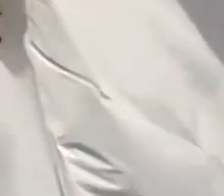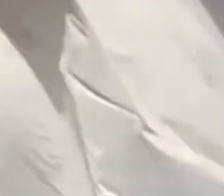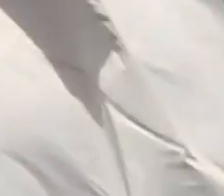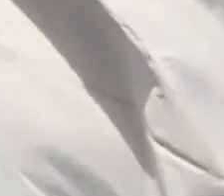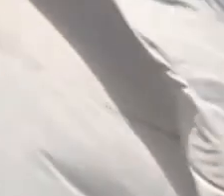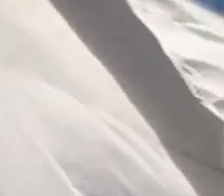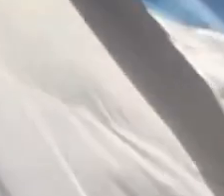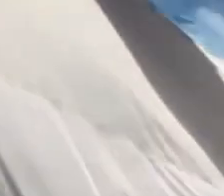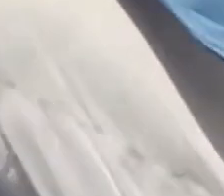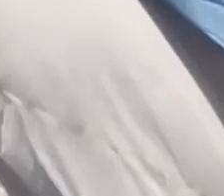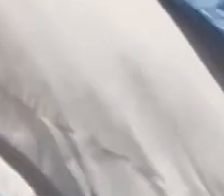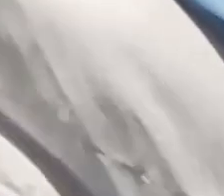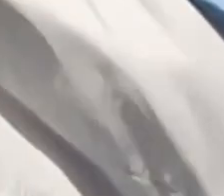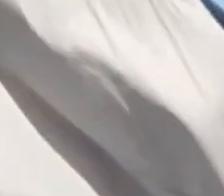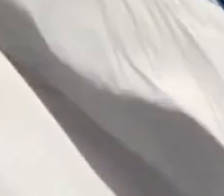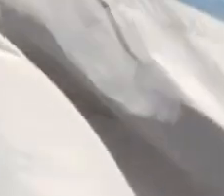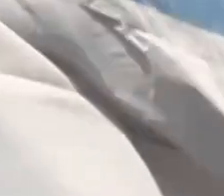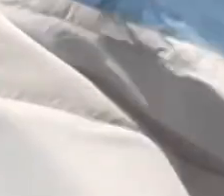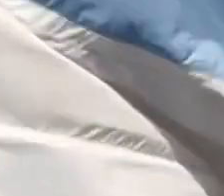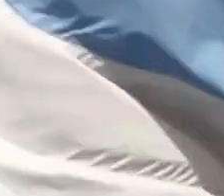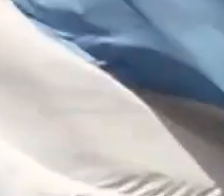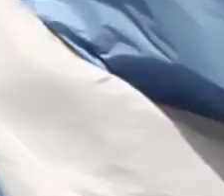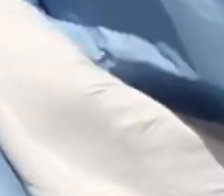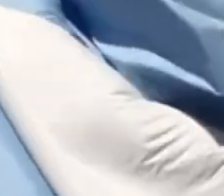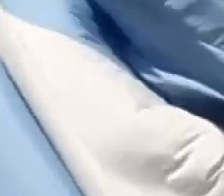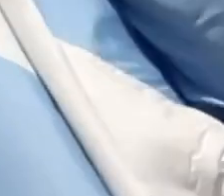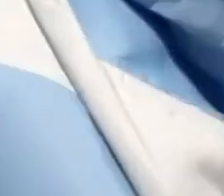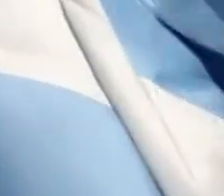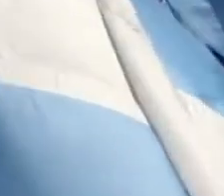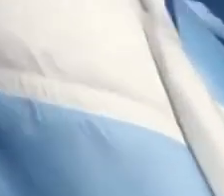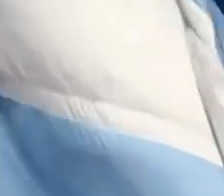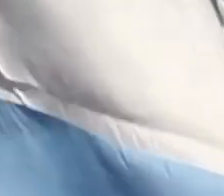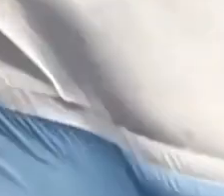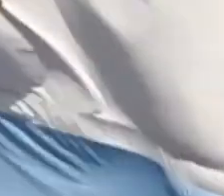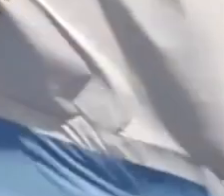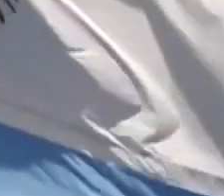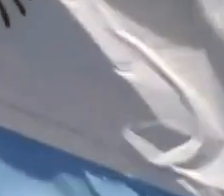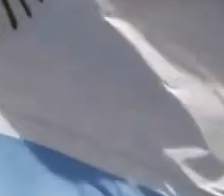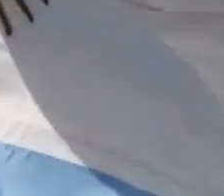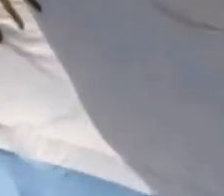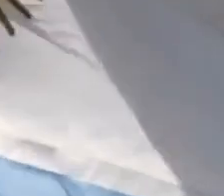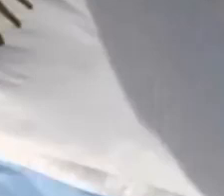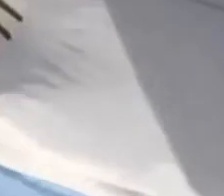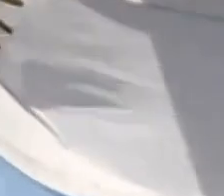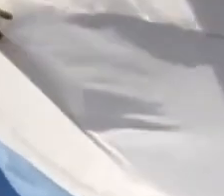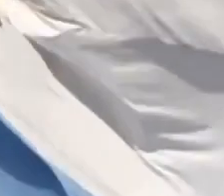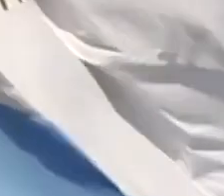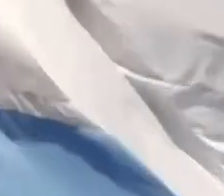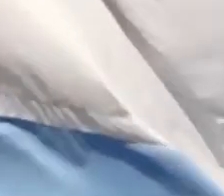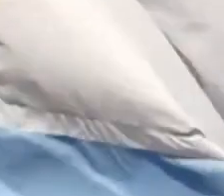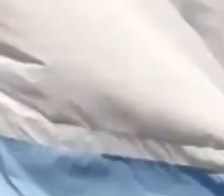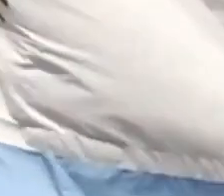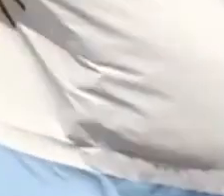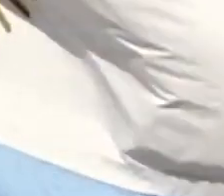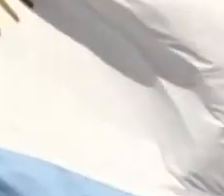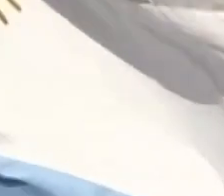televisión de todo el país y el servicio internacional RAE, Radiodifusión Argentina al Exterior. En el marco de la conmemoración del Día